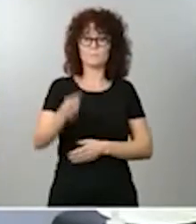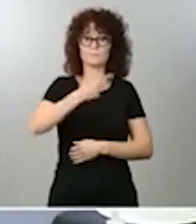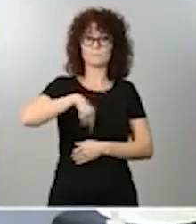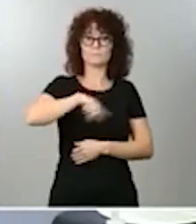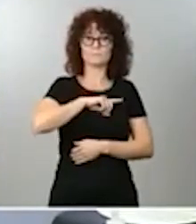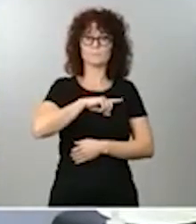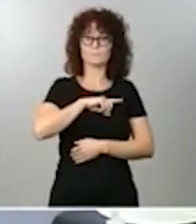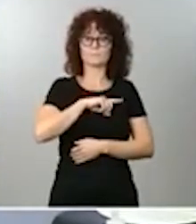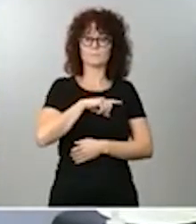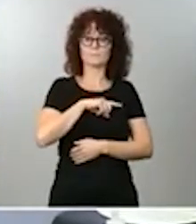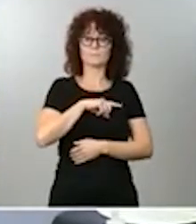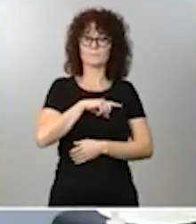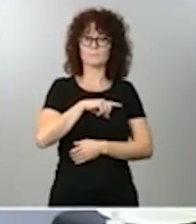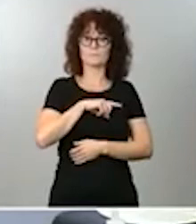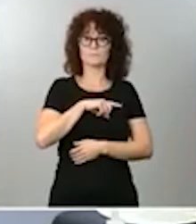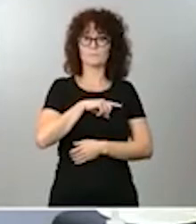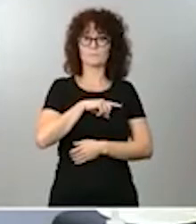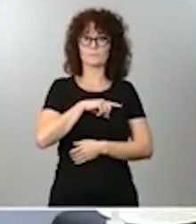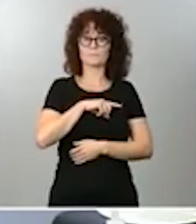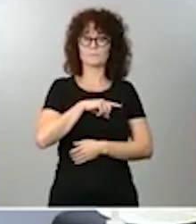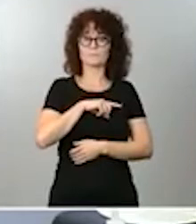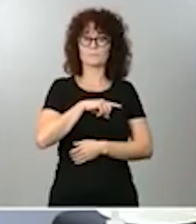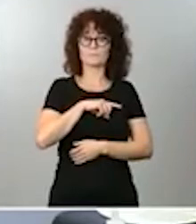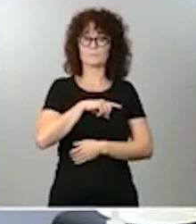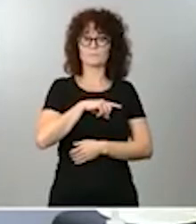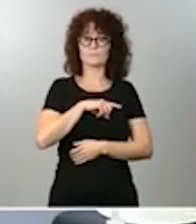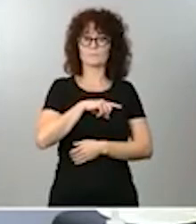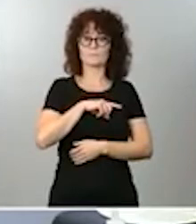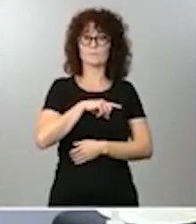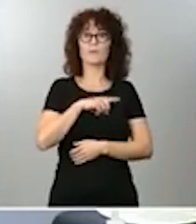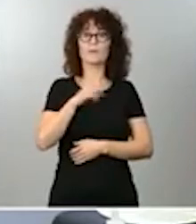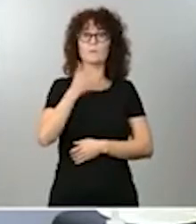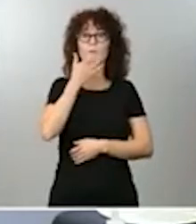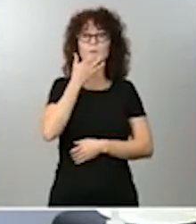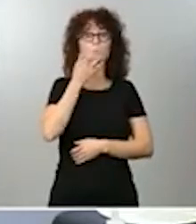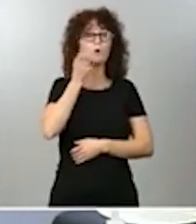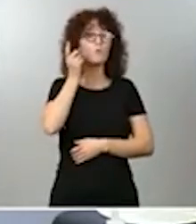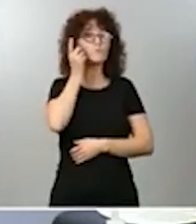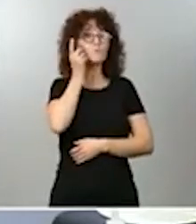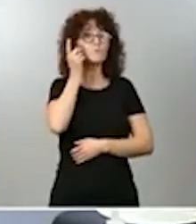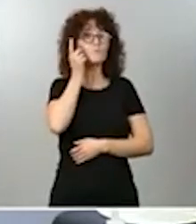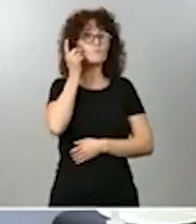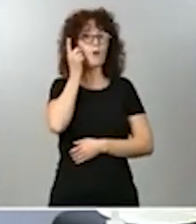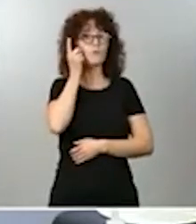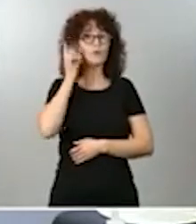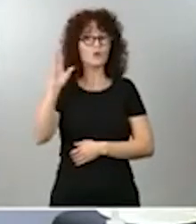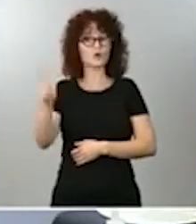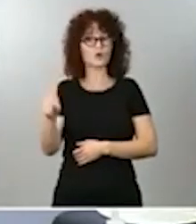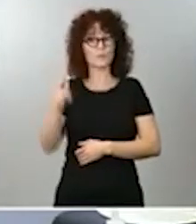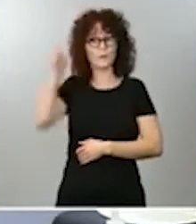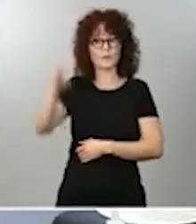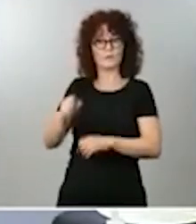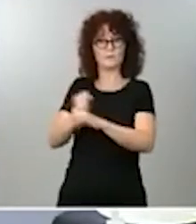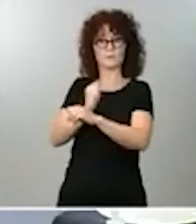dispositivo móvil robado a una trabajadora de Podemos terminan en los ordenadores y en los archivos de un